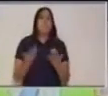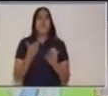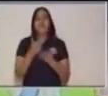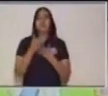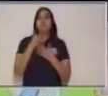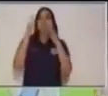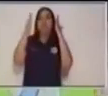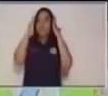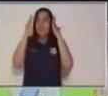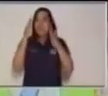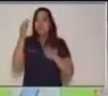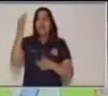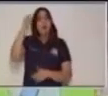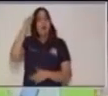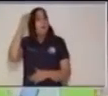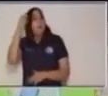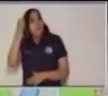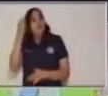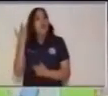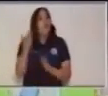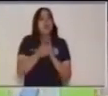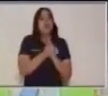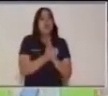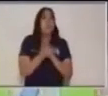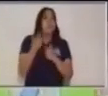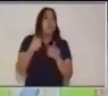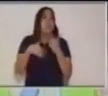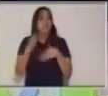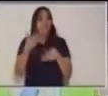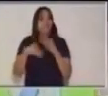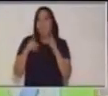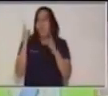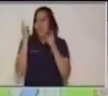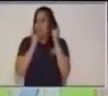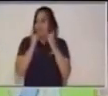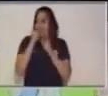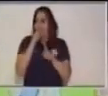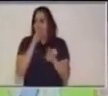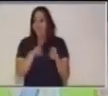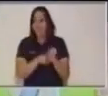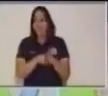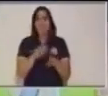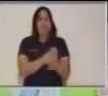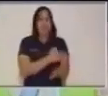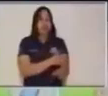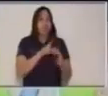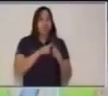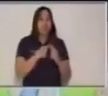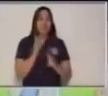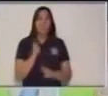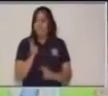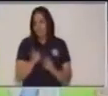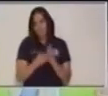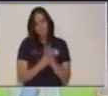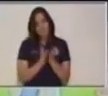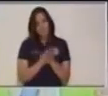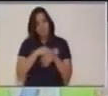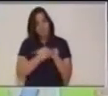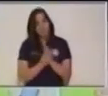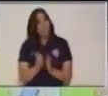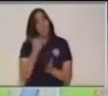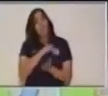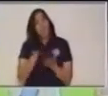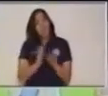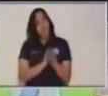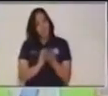como la atención, memoria y la habilidad lingüística. Antes de empezar, te recomiendo que laves frecuentemente tus manos con agua